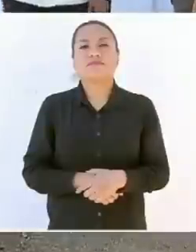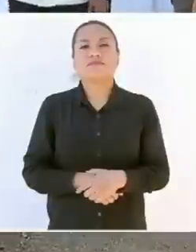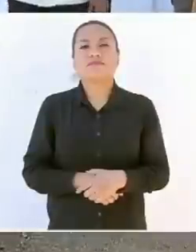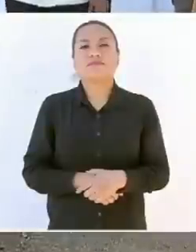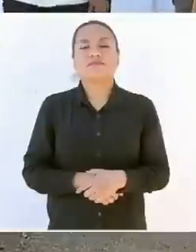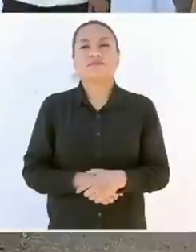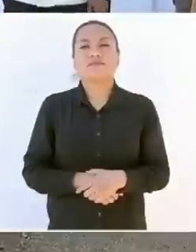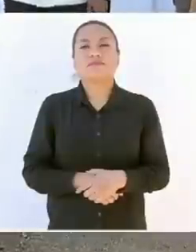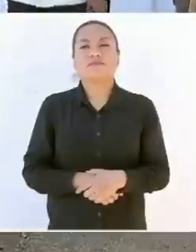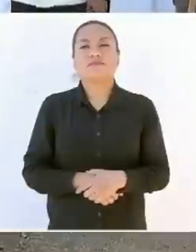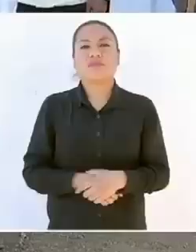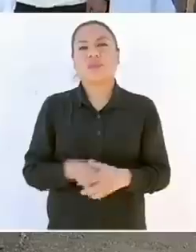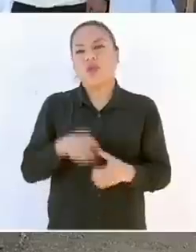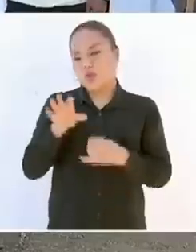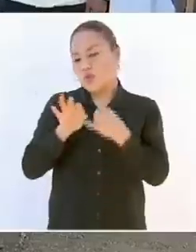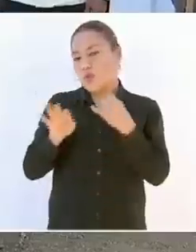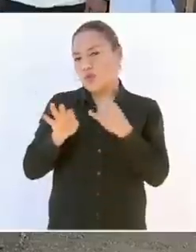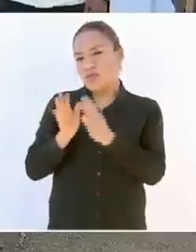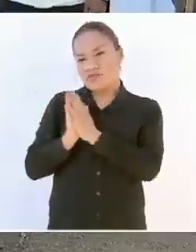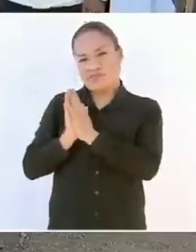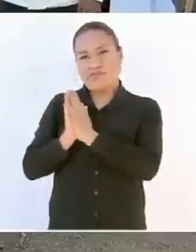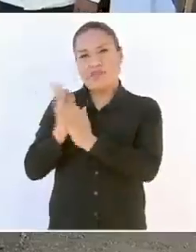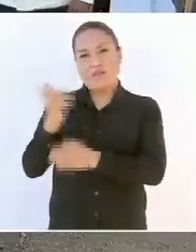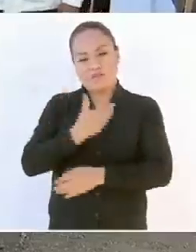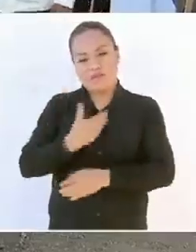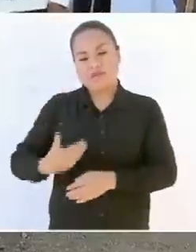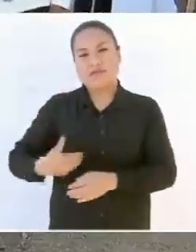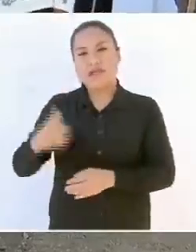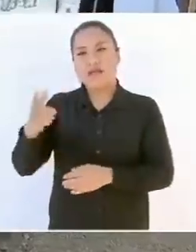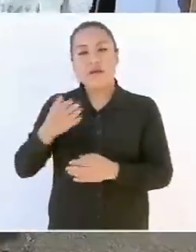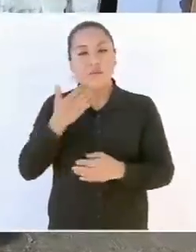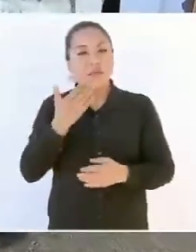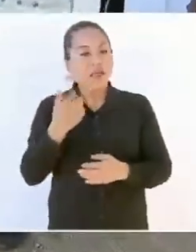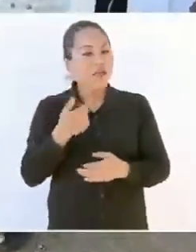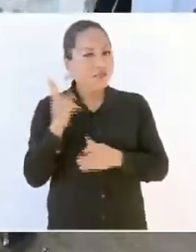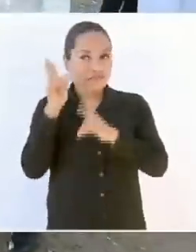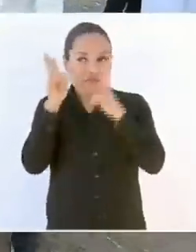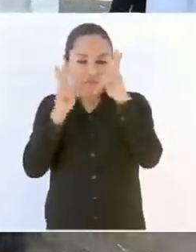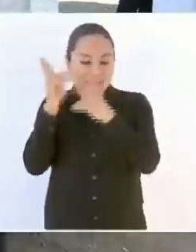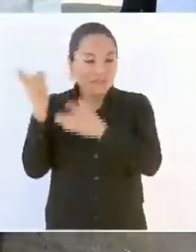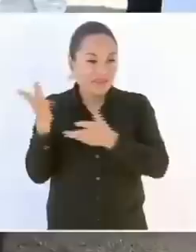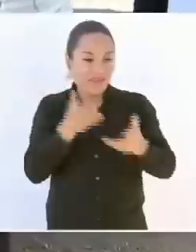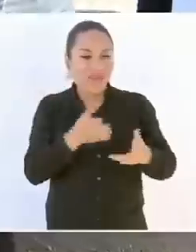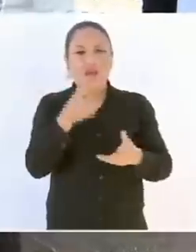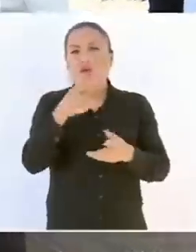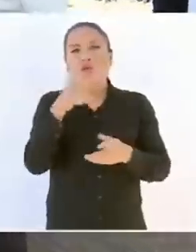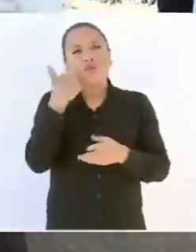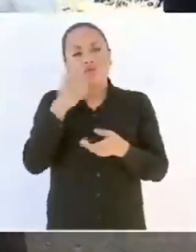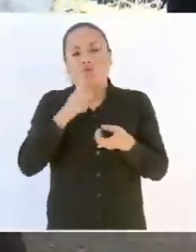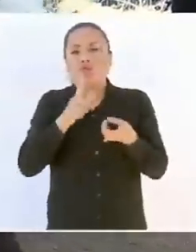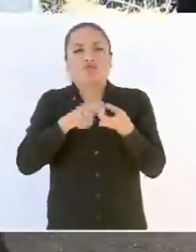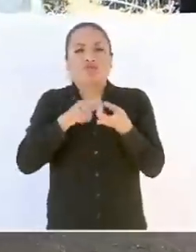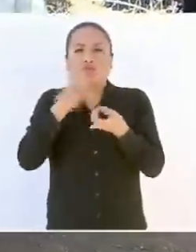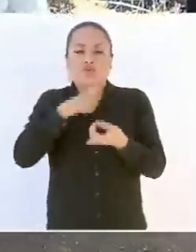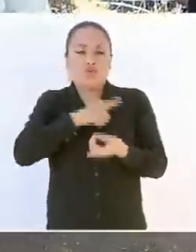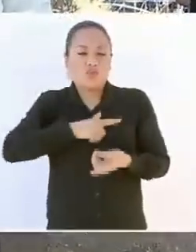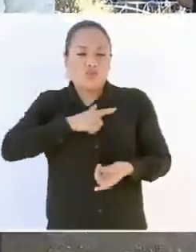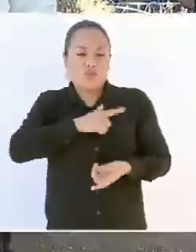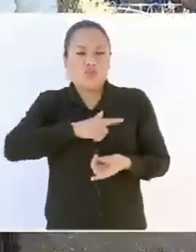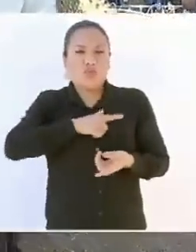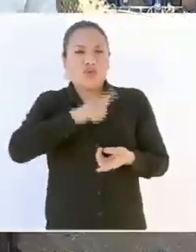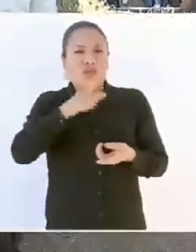Y un último favor, señor presidente Para testimonio de su visita En la parte que usted guste Por favor, para que